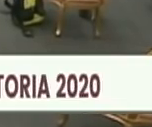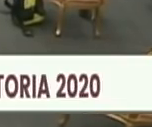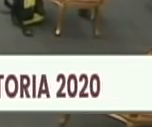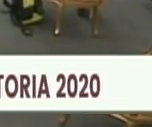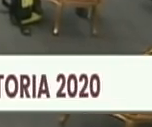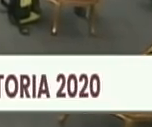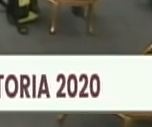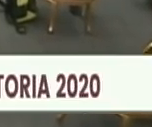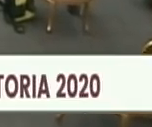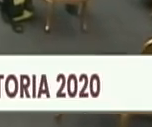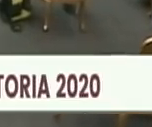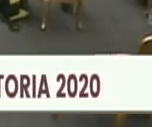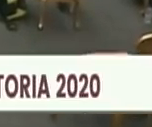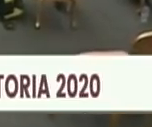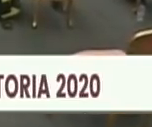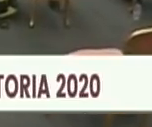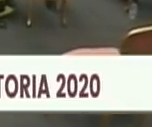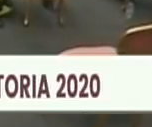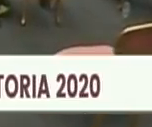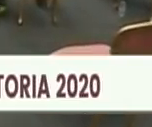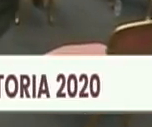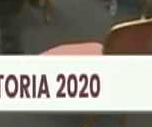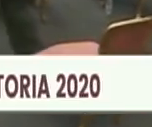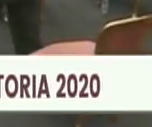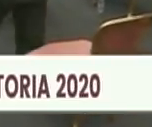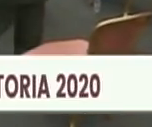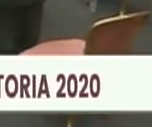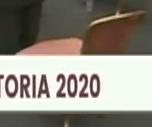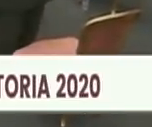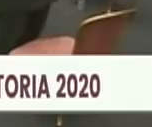de historia al ciudadano Manuel Carrero Murillo